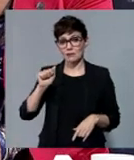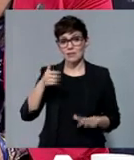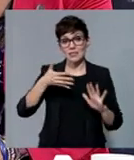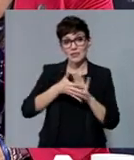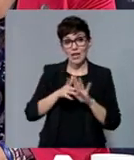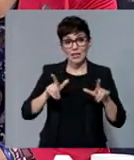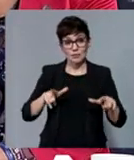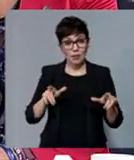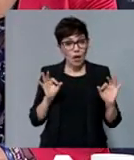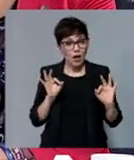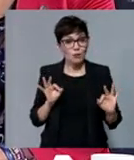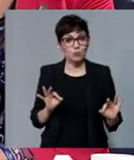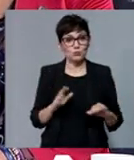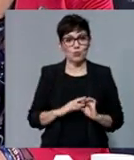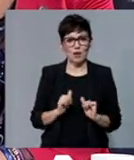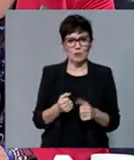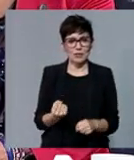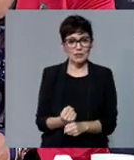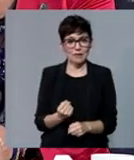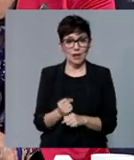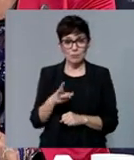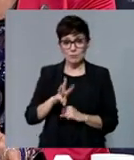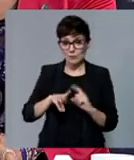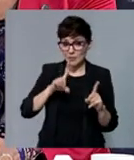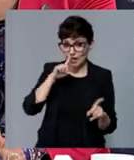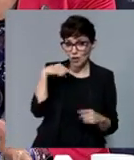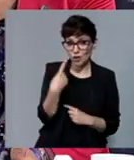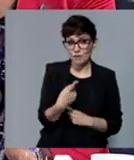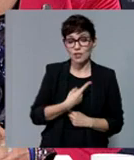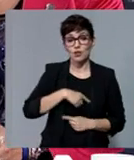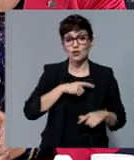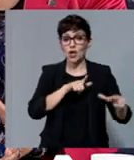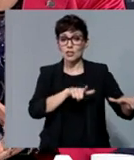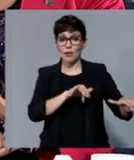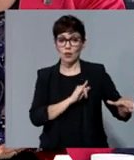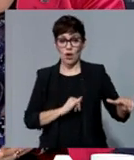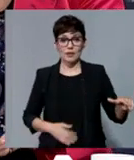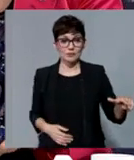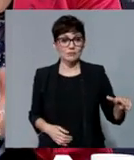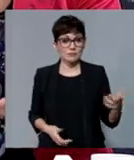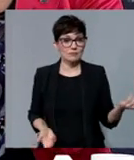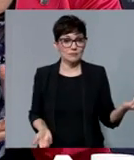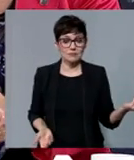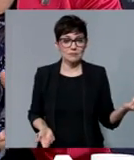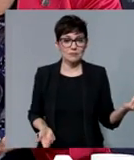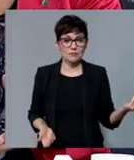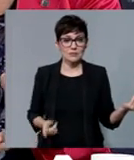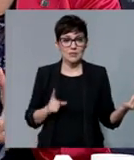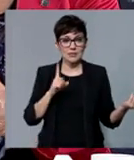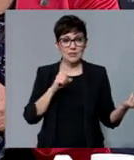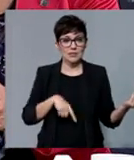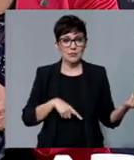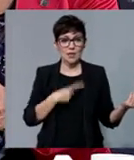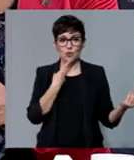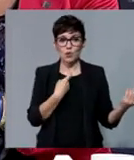esté listo para incorporarse en el primer trimestre del año que viene y ese espacio ya lo tenemos. Y, por ejemplo, hay otra cosa que, bueno, nos ha contado mucho, pero